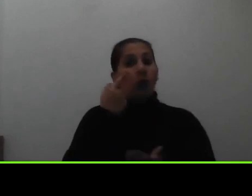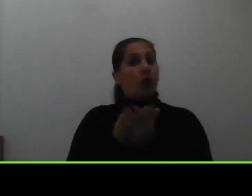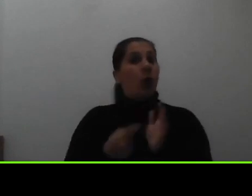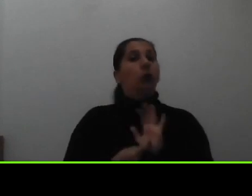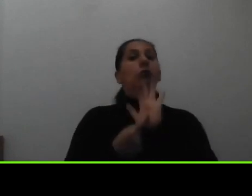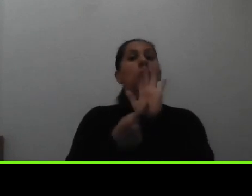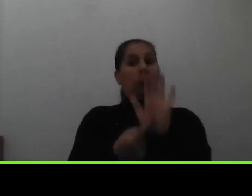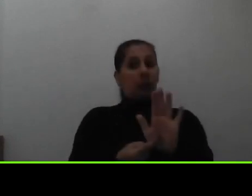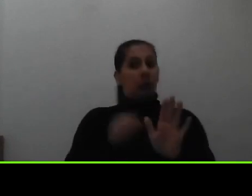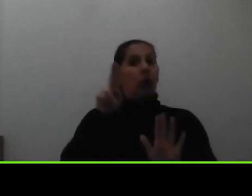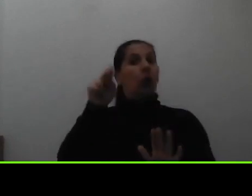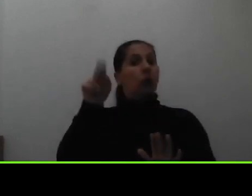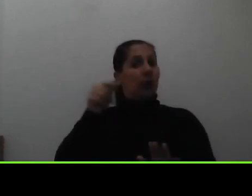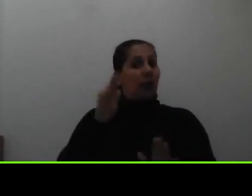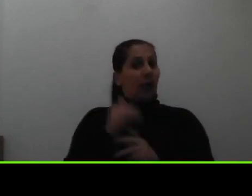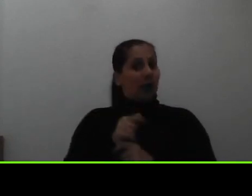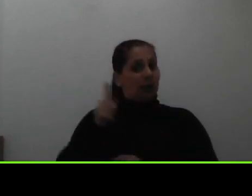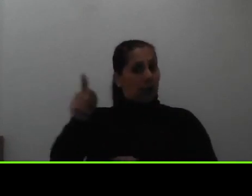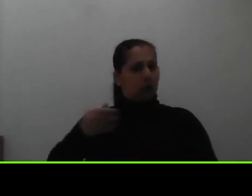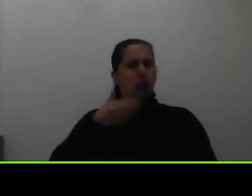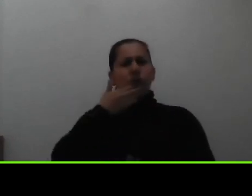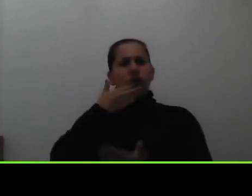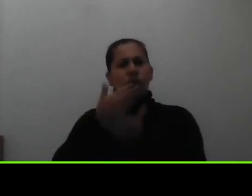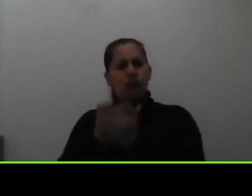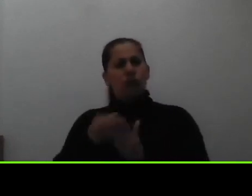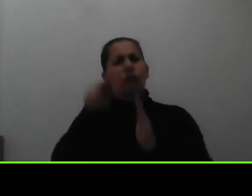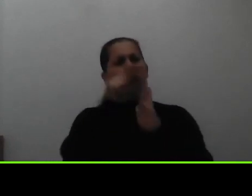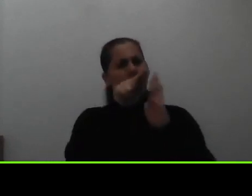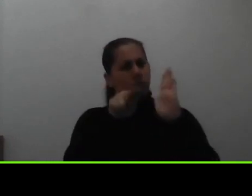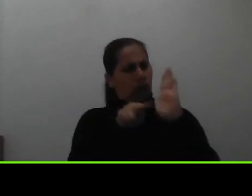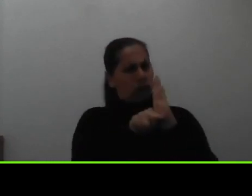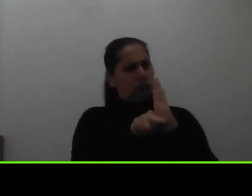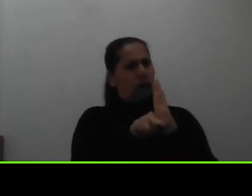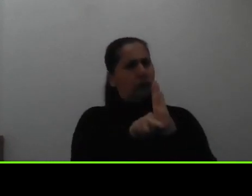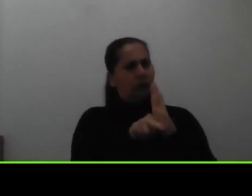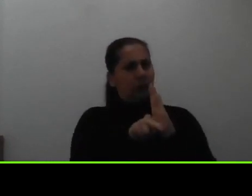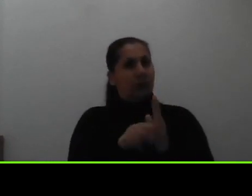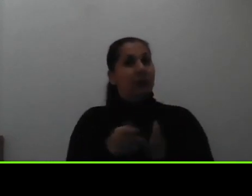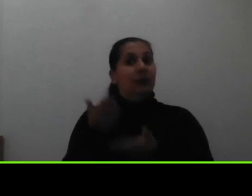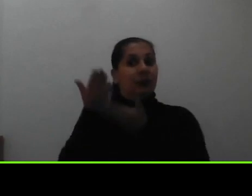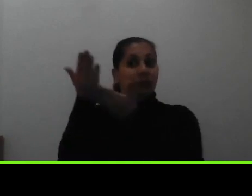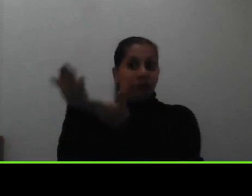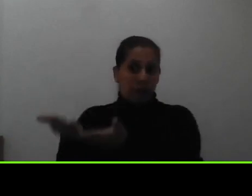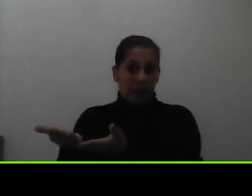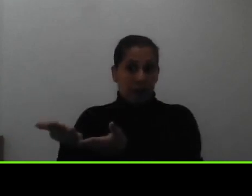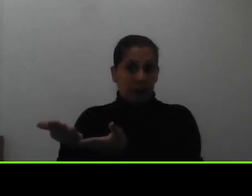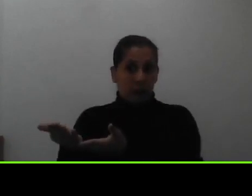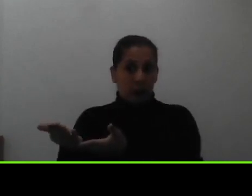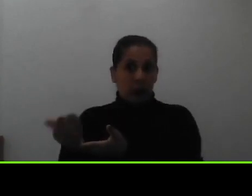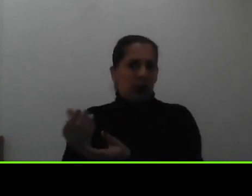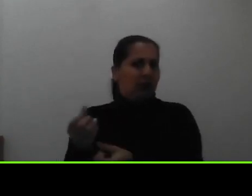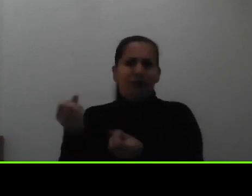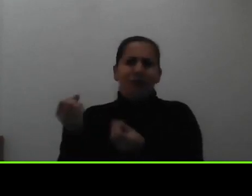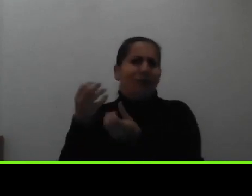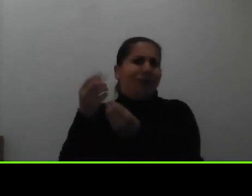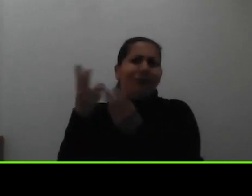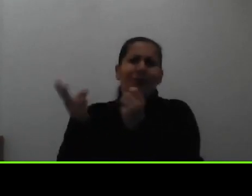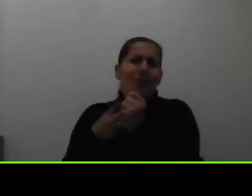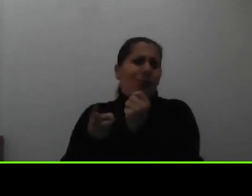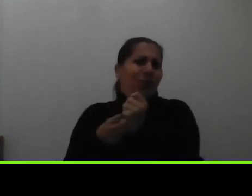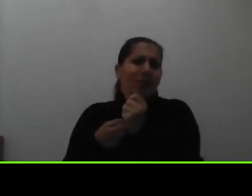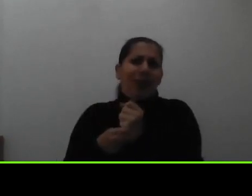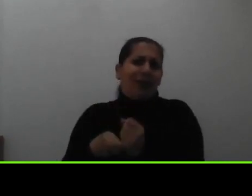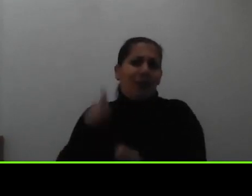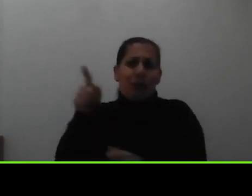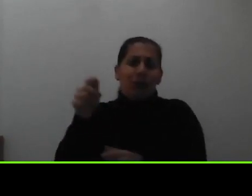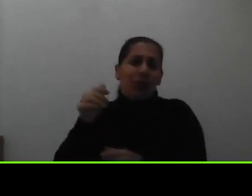UNED hace a los estudiantes de buen rendimiento académico y se otorga tantas veces como el estudiante cumple